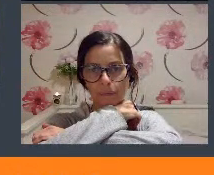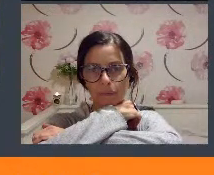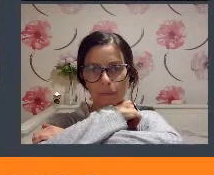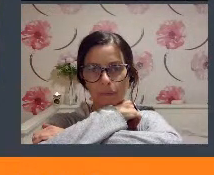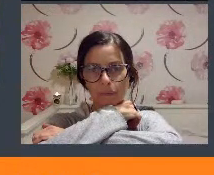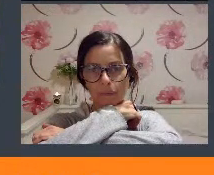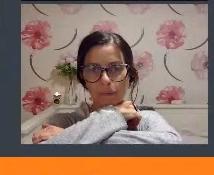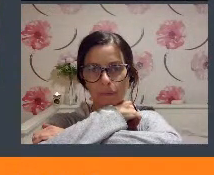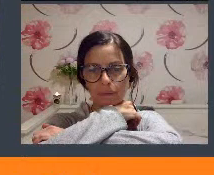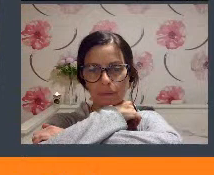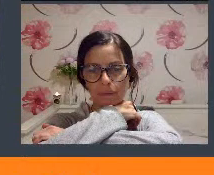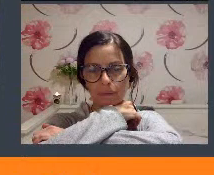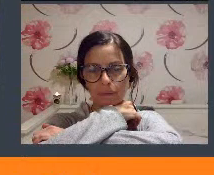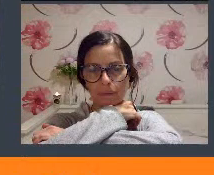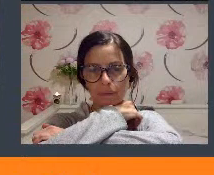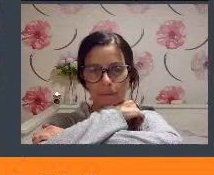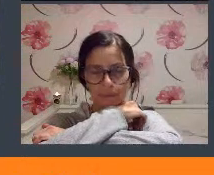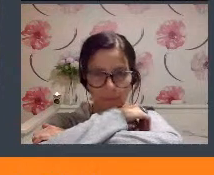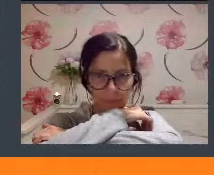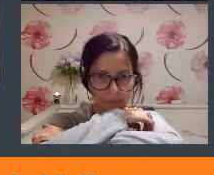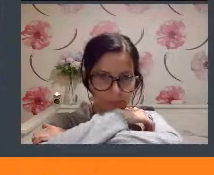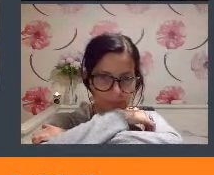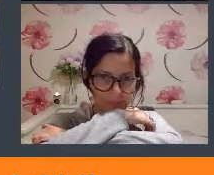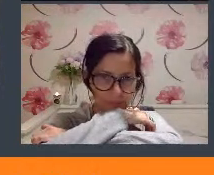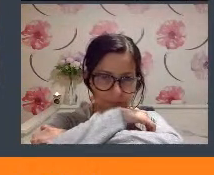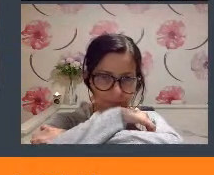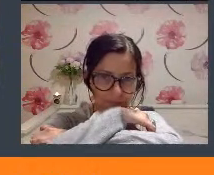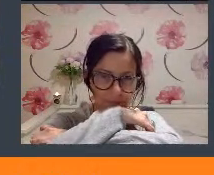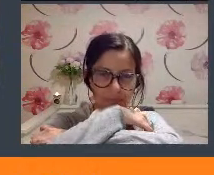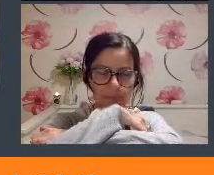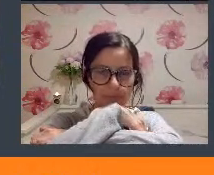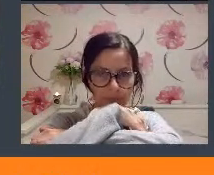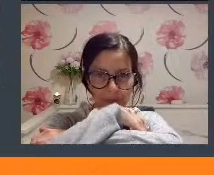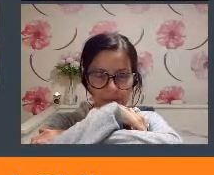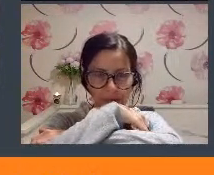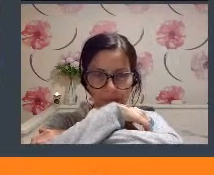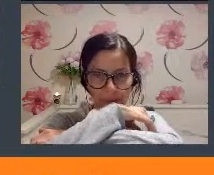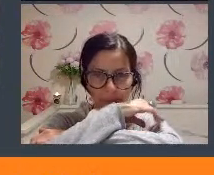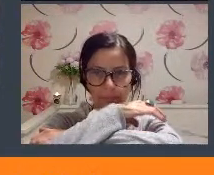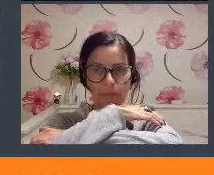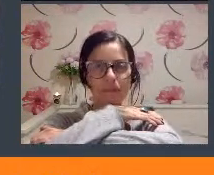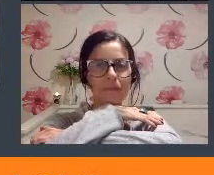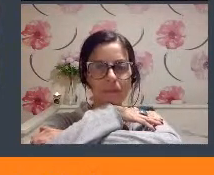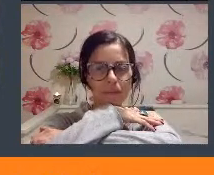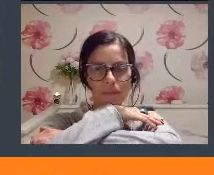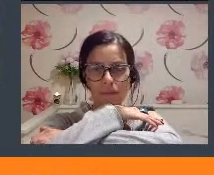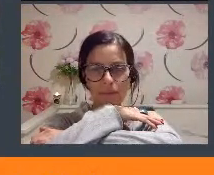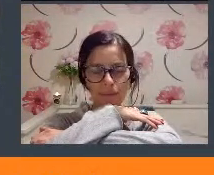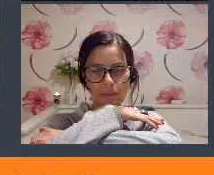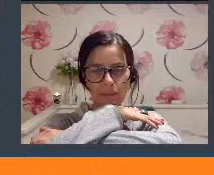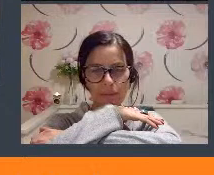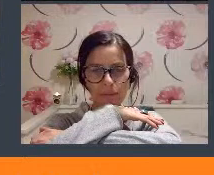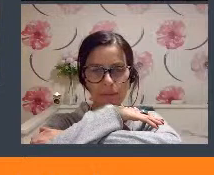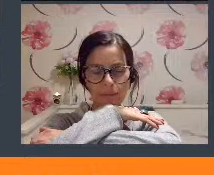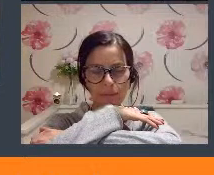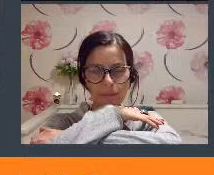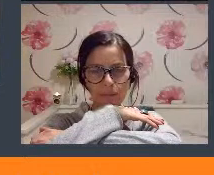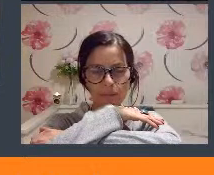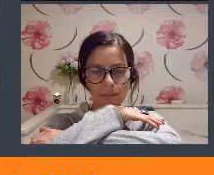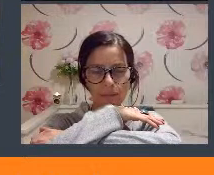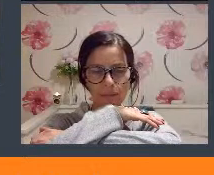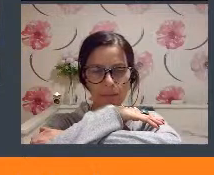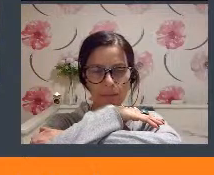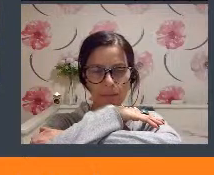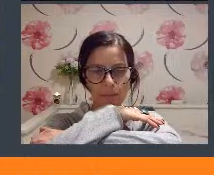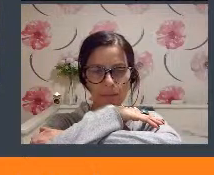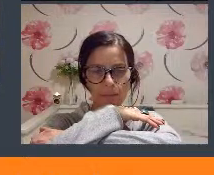de S12 también en la economía circular que por ejemplo Chile podría continuar siendo un líder ahí perfeccionando políticas